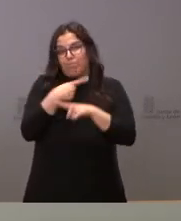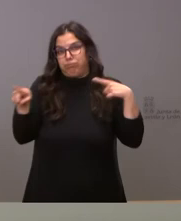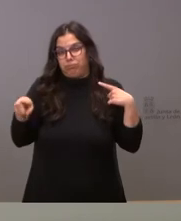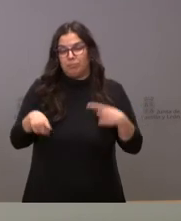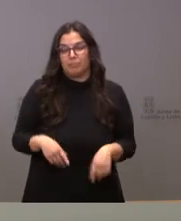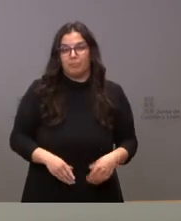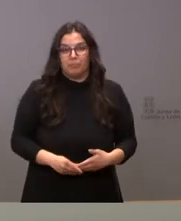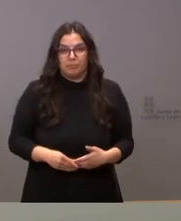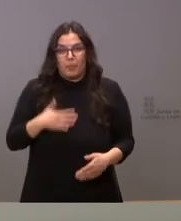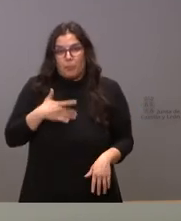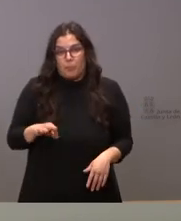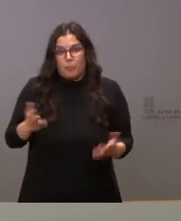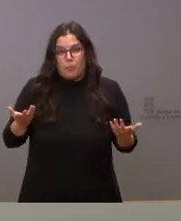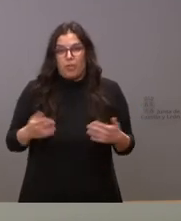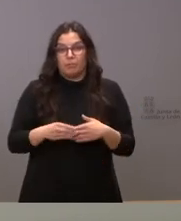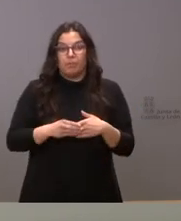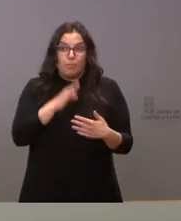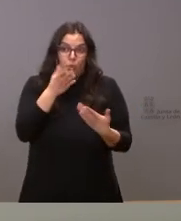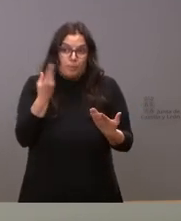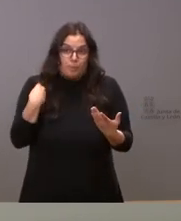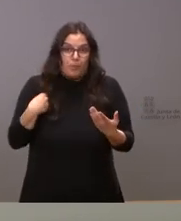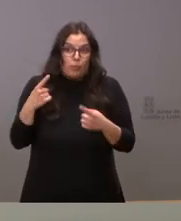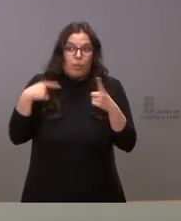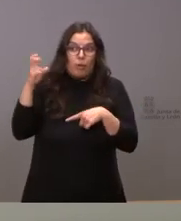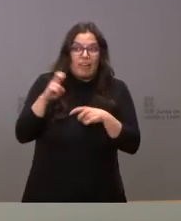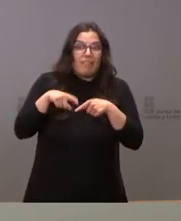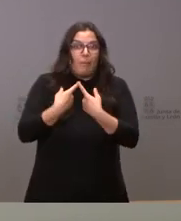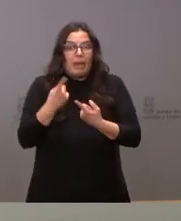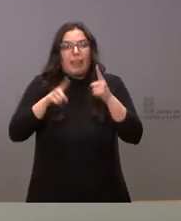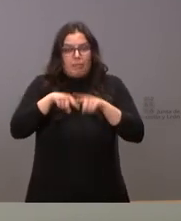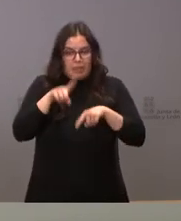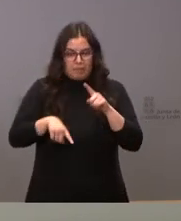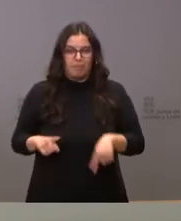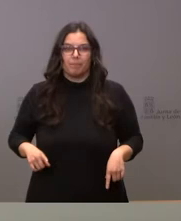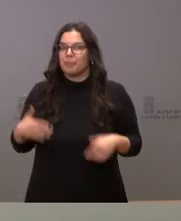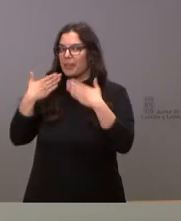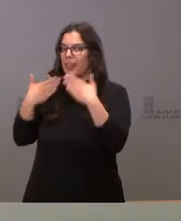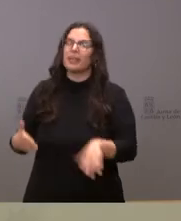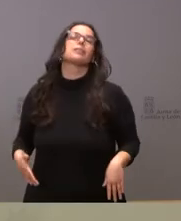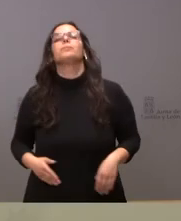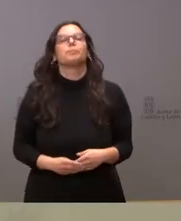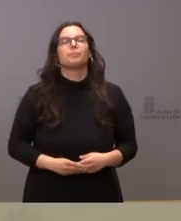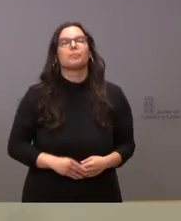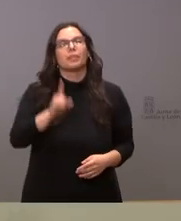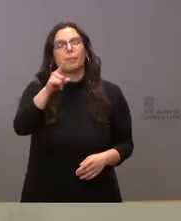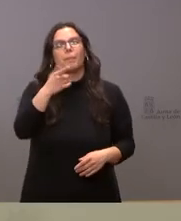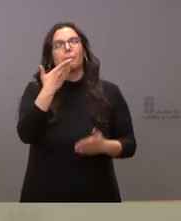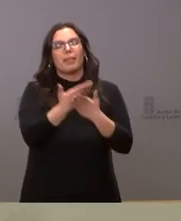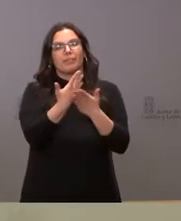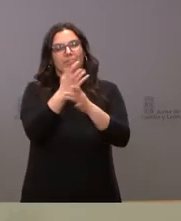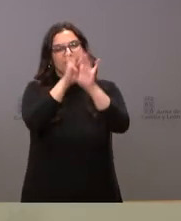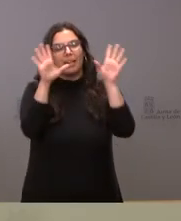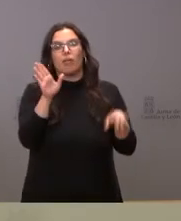baja que el que hoy les podemos señalar por estas circunstancias que les apuntado Vale, gracias Sí, por aclarar yo la pregunta de antes